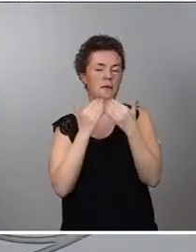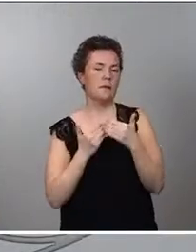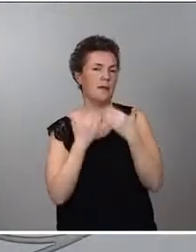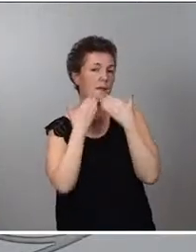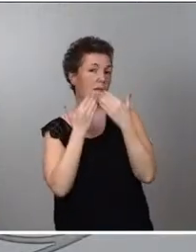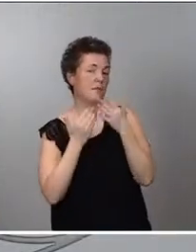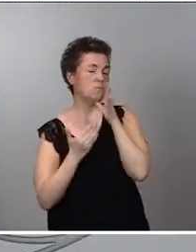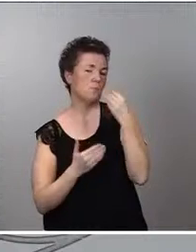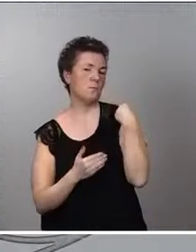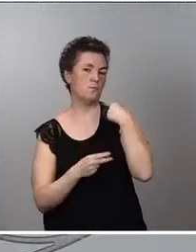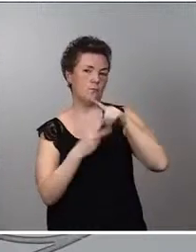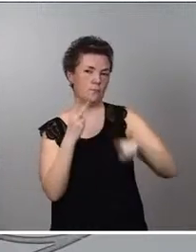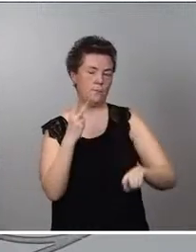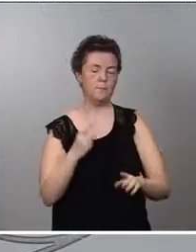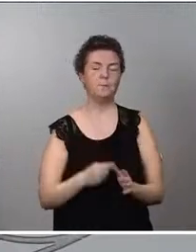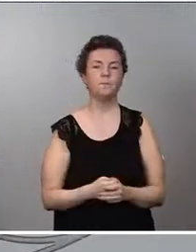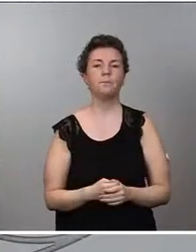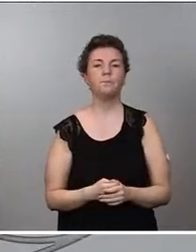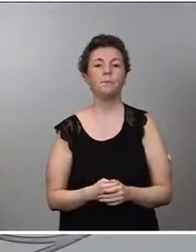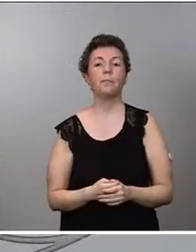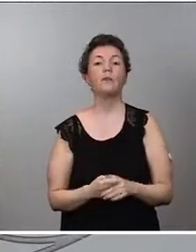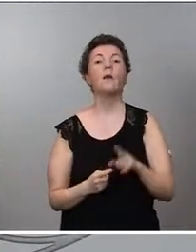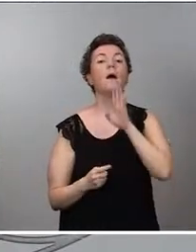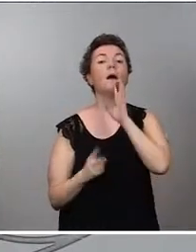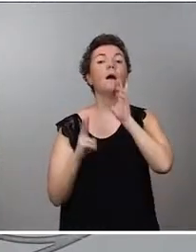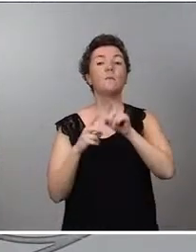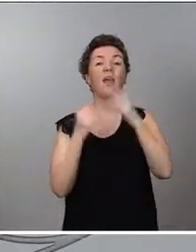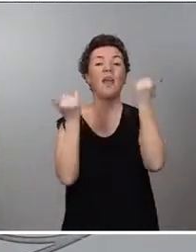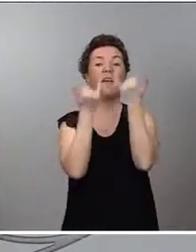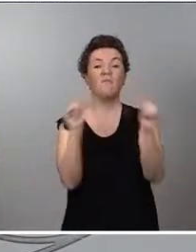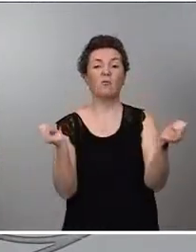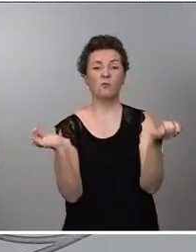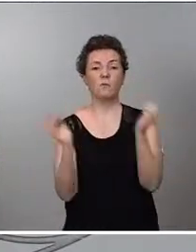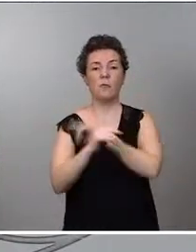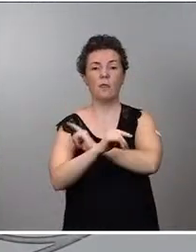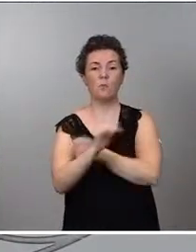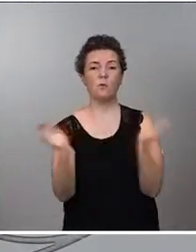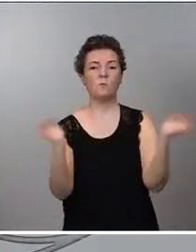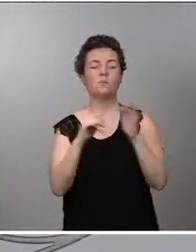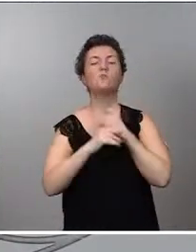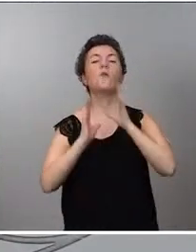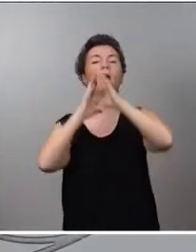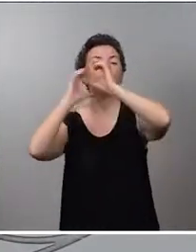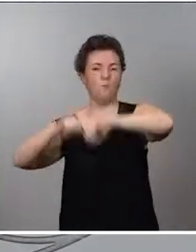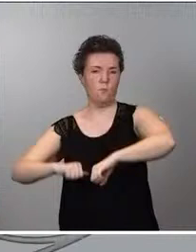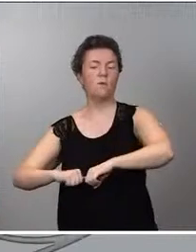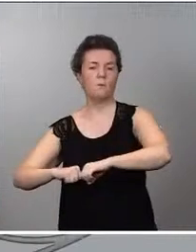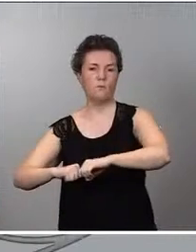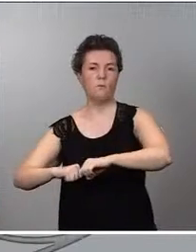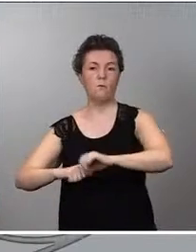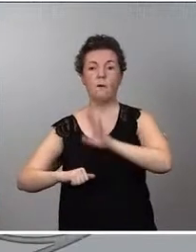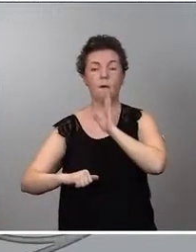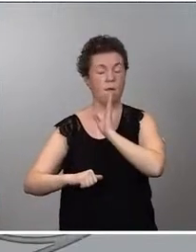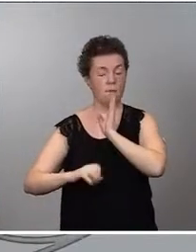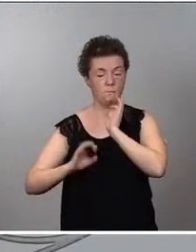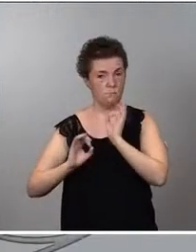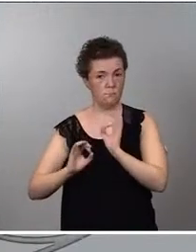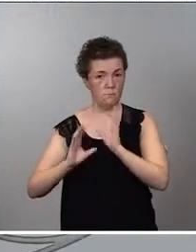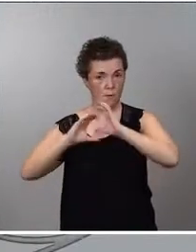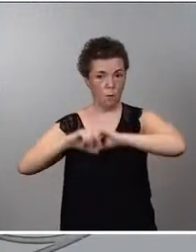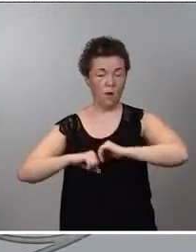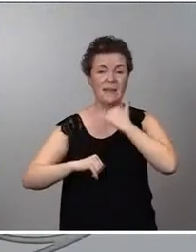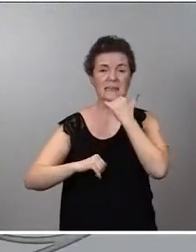tus dos preguntas. En relación a los eventos deportivos, se trata de un acuerdo que ha contado, como le acabo de decir, con la práctica